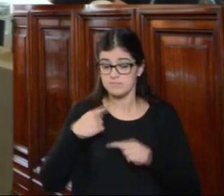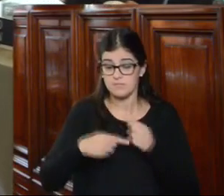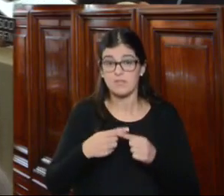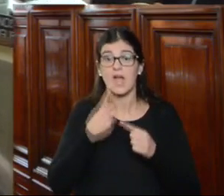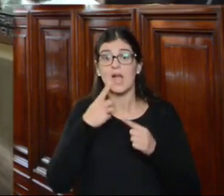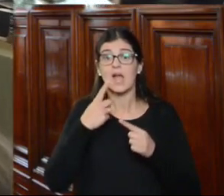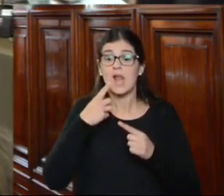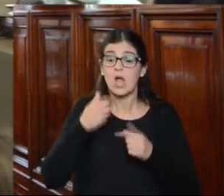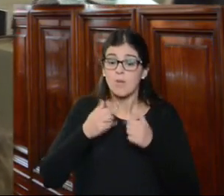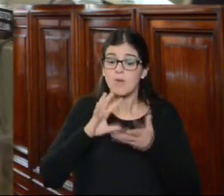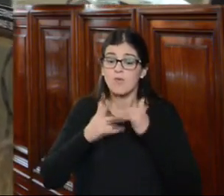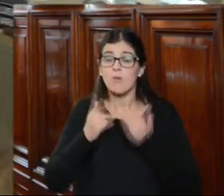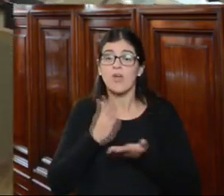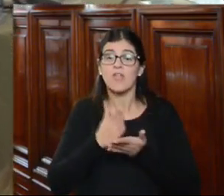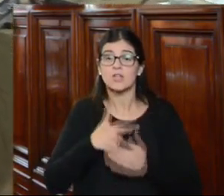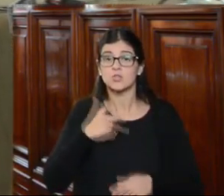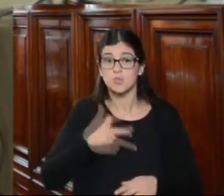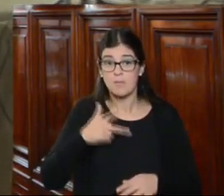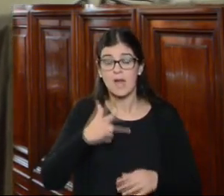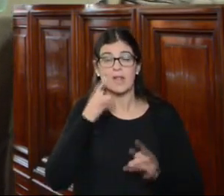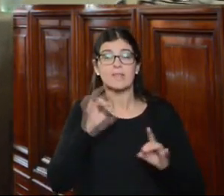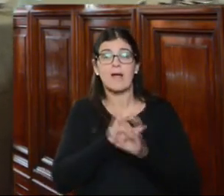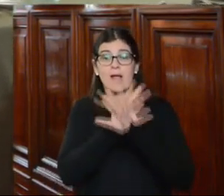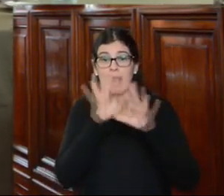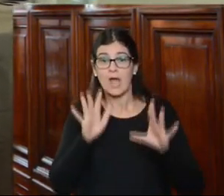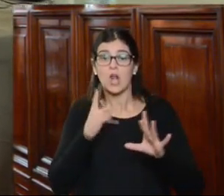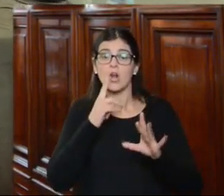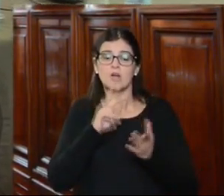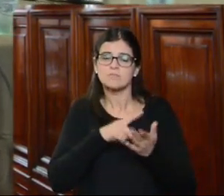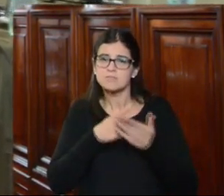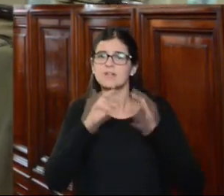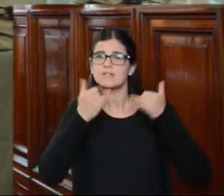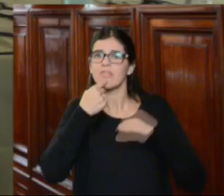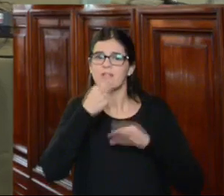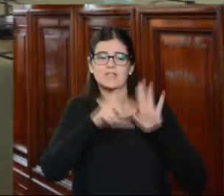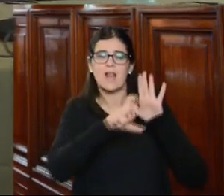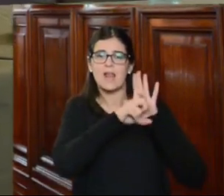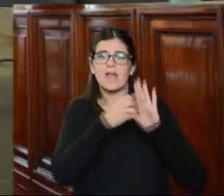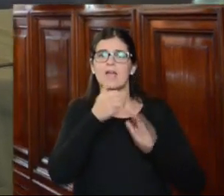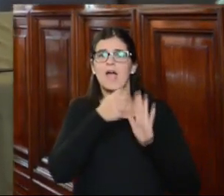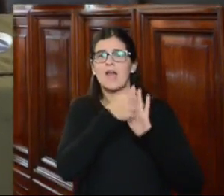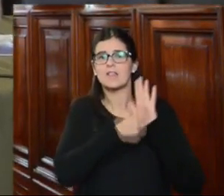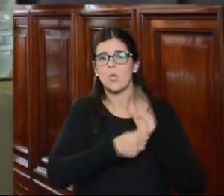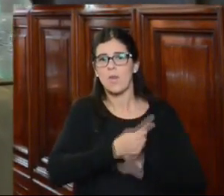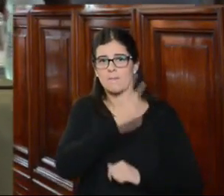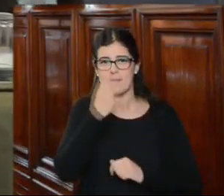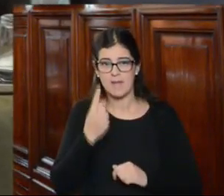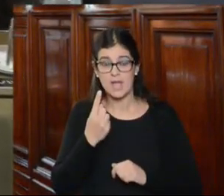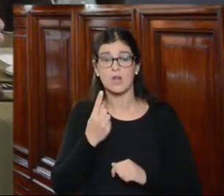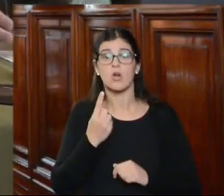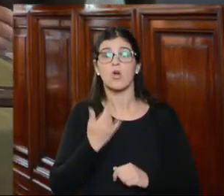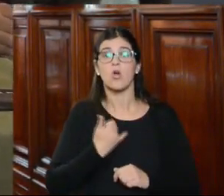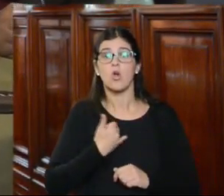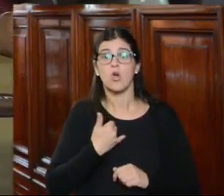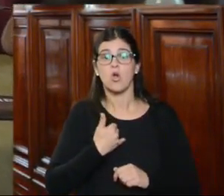competencia de la institución nacional de derechos humanos está claramente definida en la ley en su artículo primero como